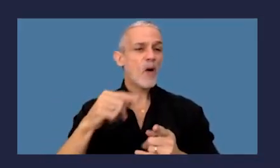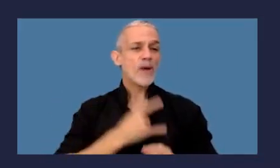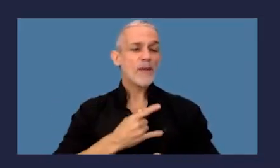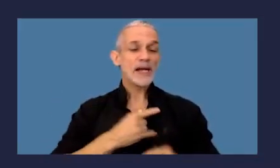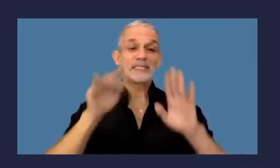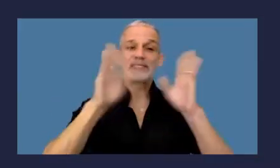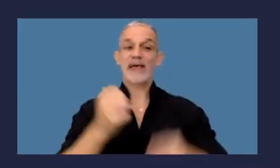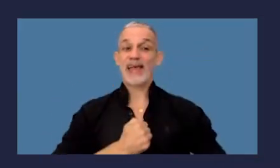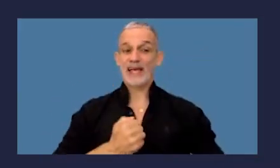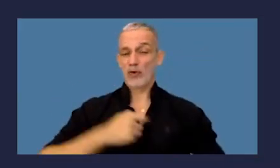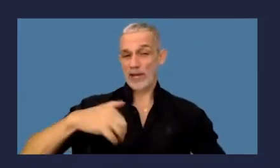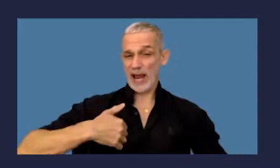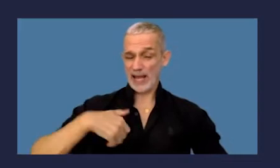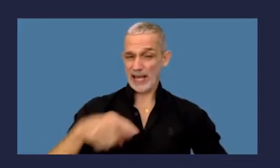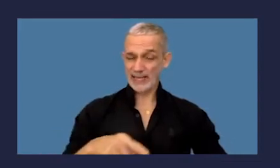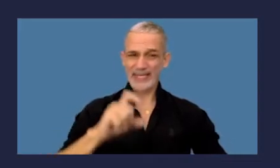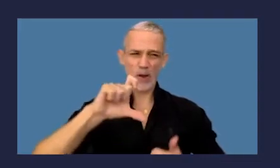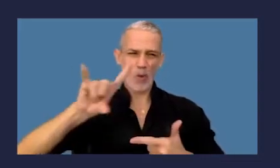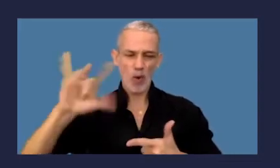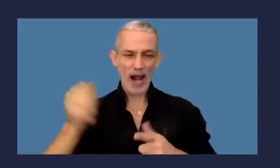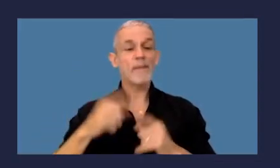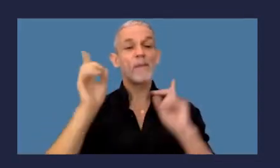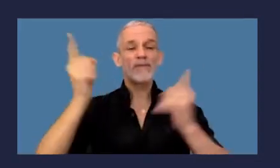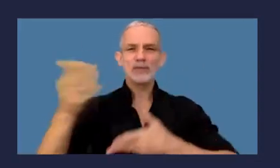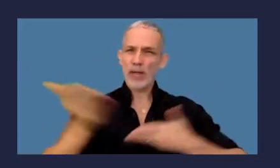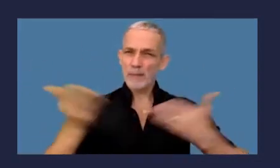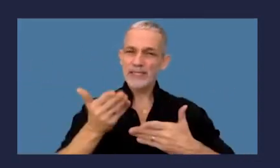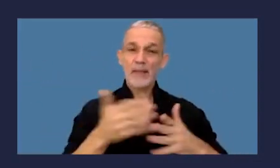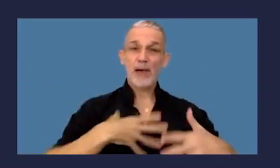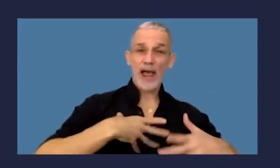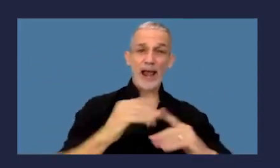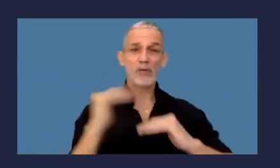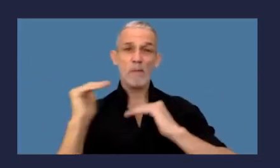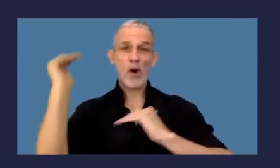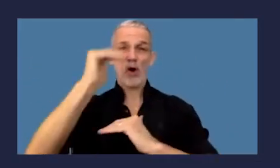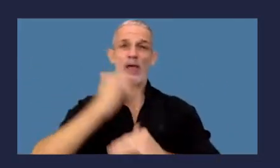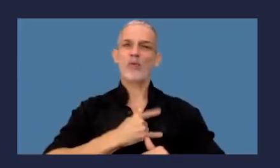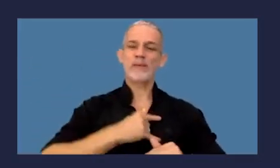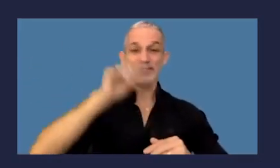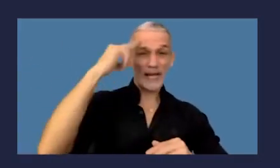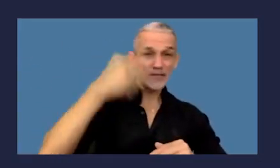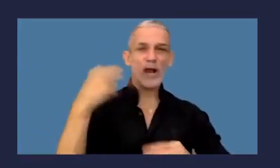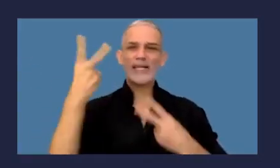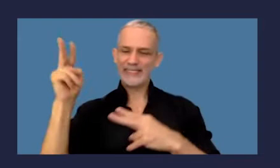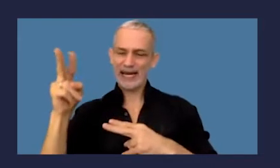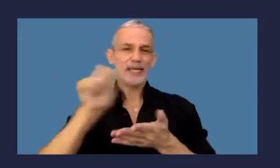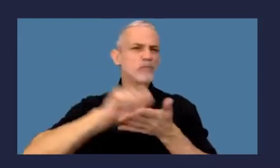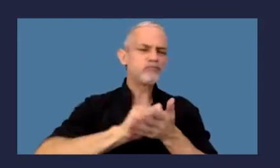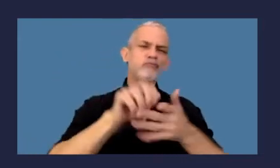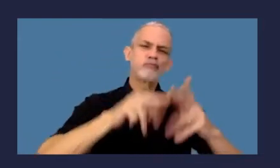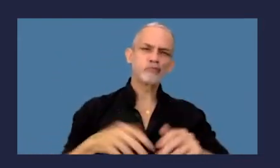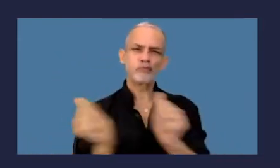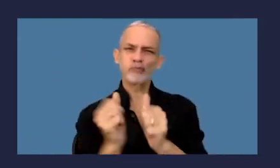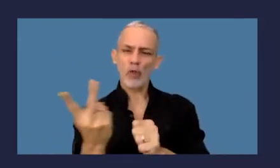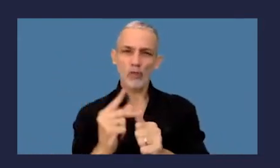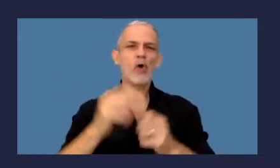de Católica Argentina, profesora invitada en grado y posgrado en universidades nacionales y extranjeras, autora y co-actora